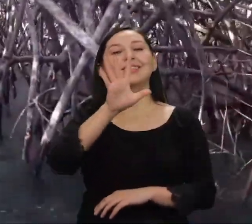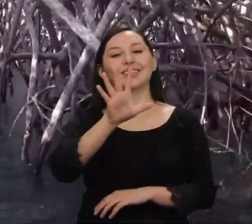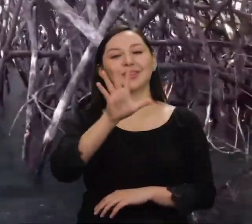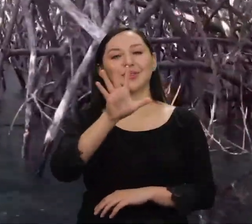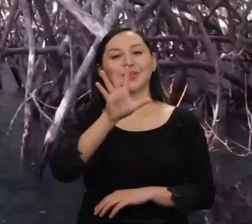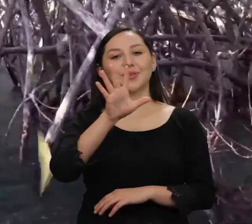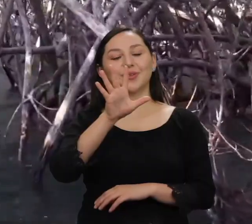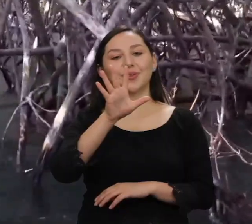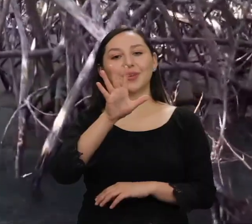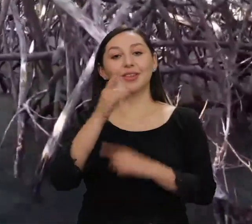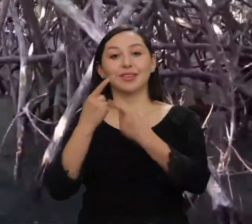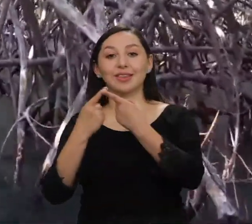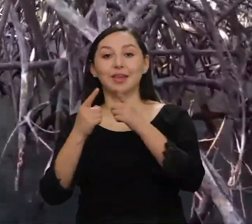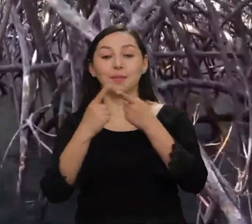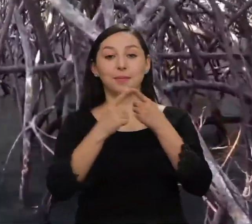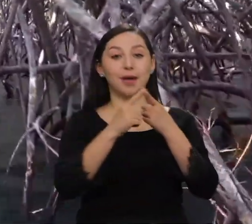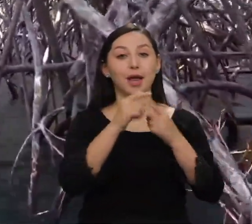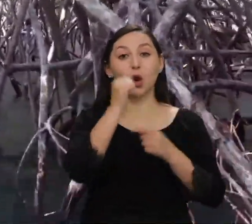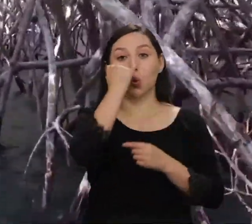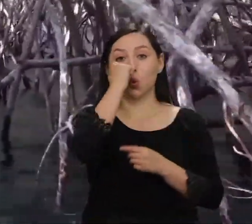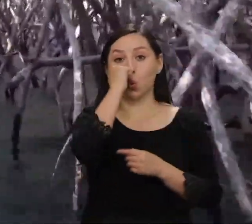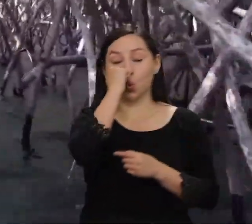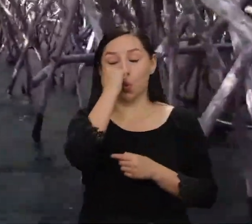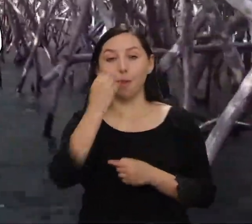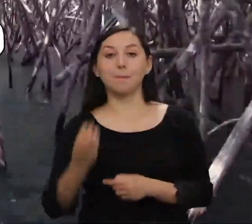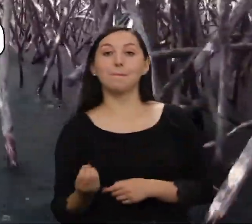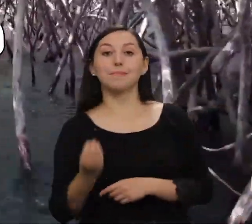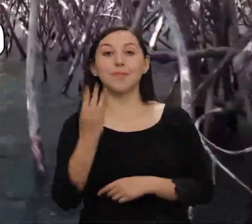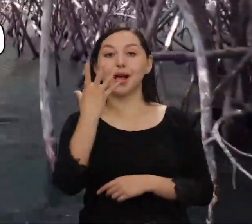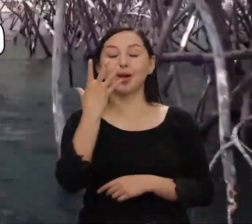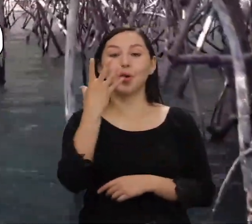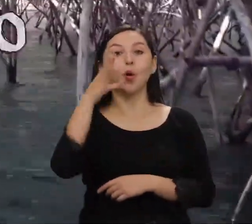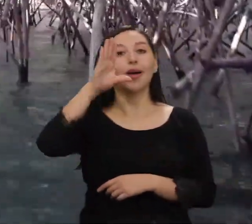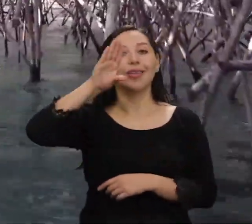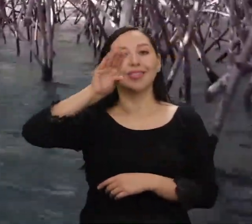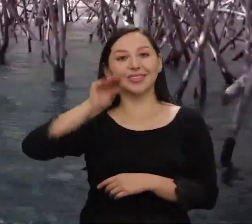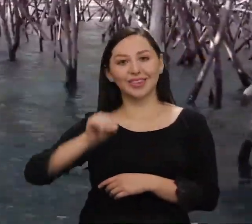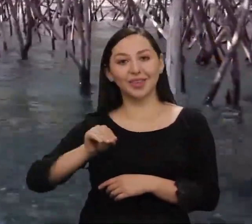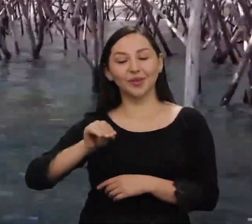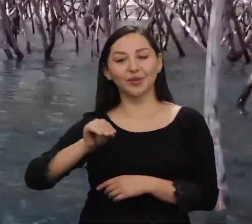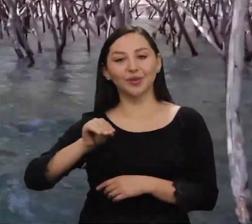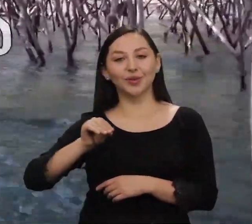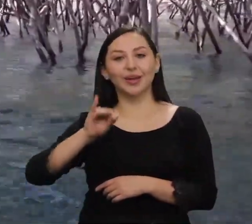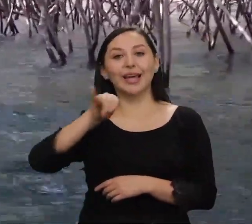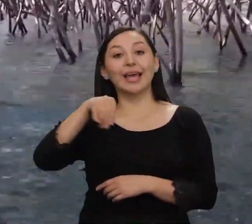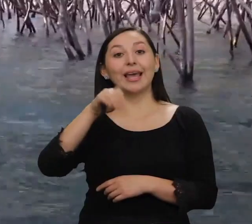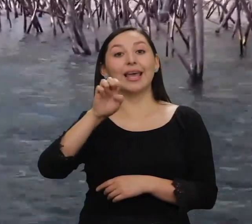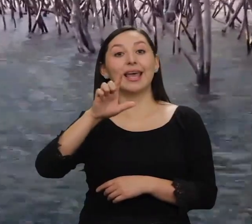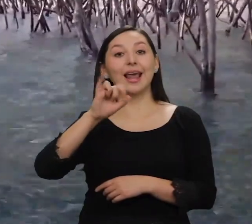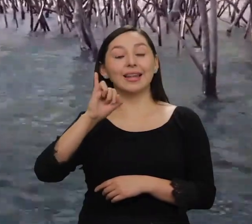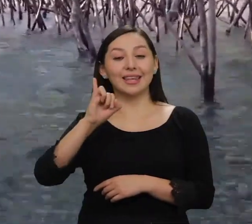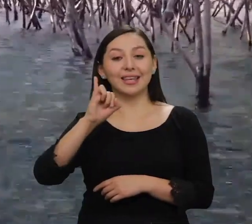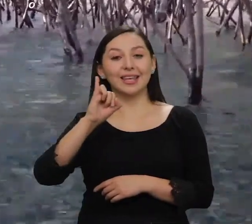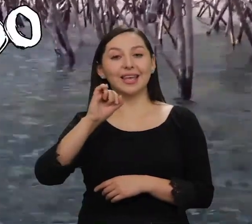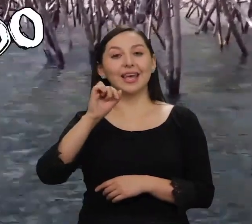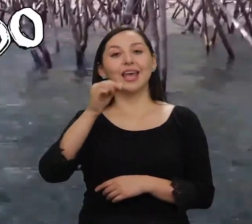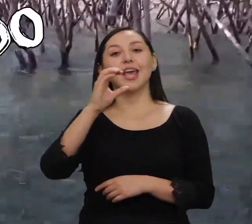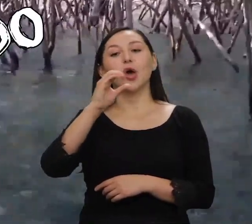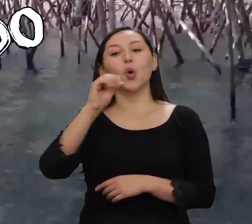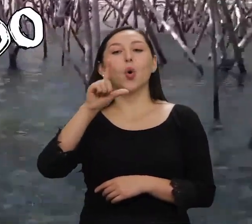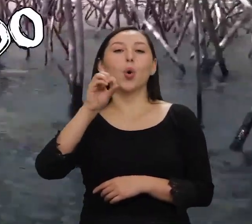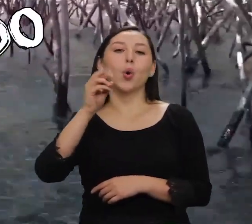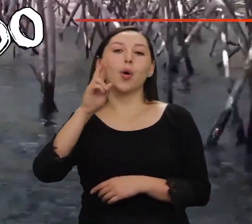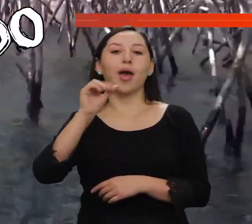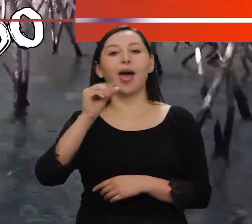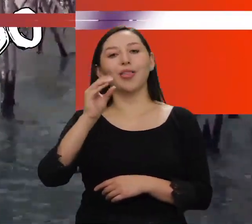Son 5 Y son el mangle rojo, mangle blanco, mangle negro, mangle gelí y mangle